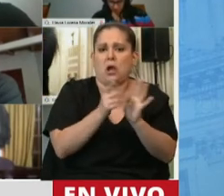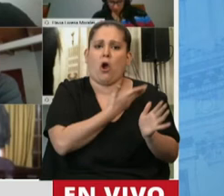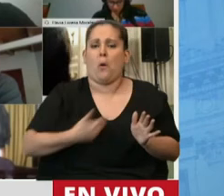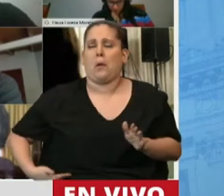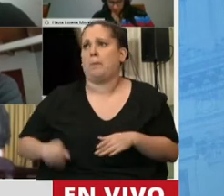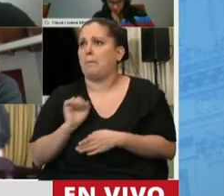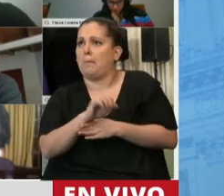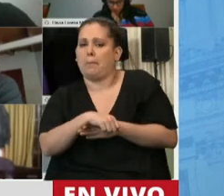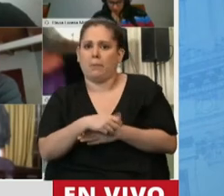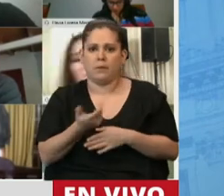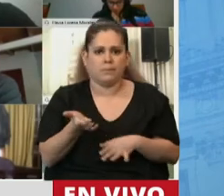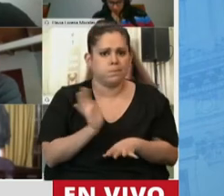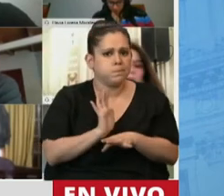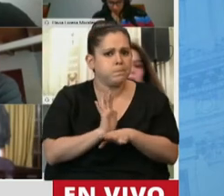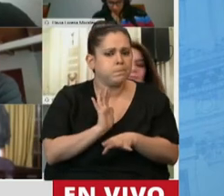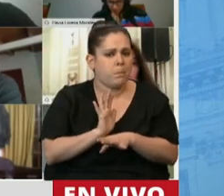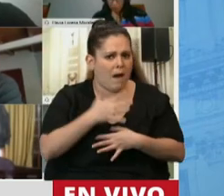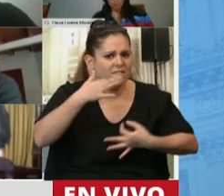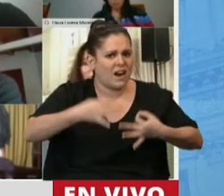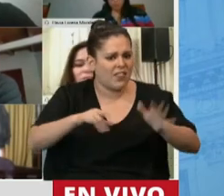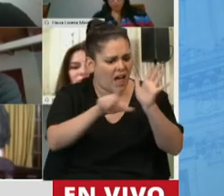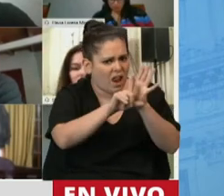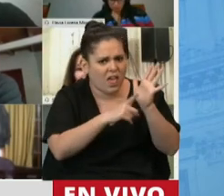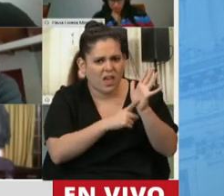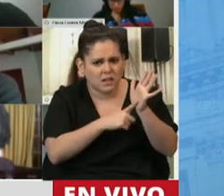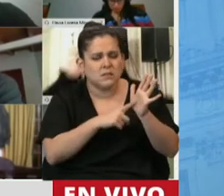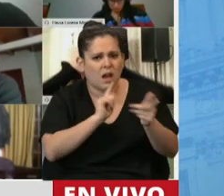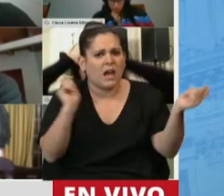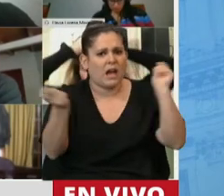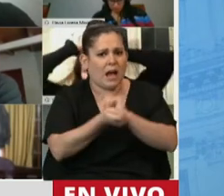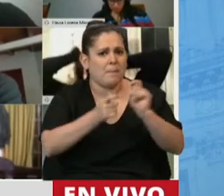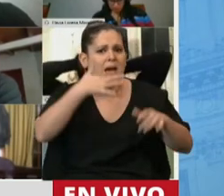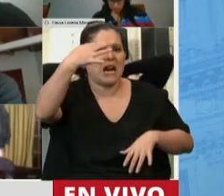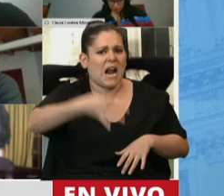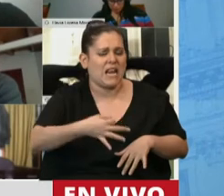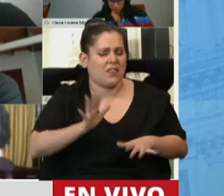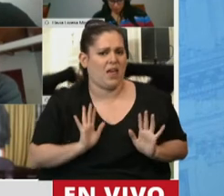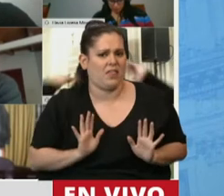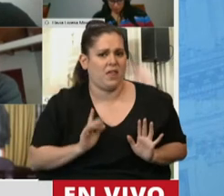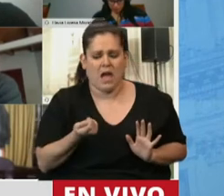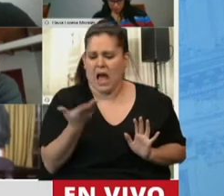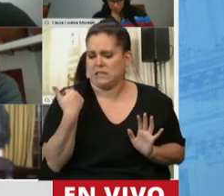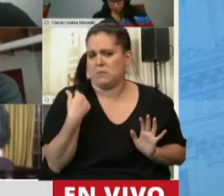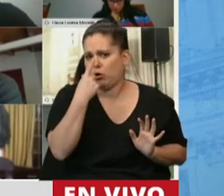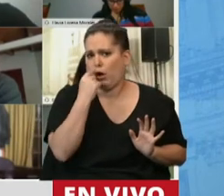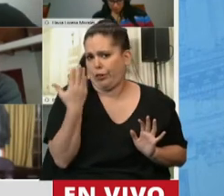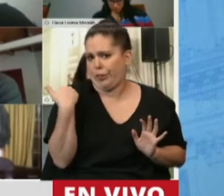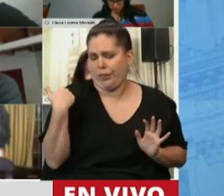gobierno y se transformen en herramientas para verdaderamente transformar la realidad de la sociedad. Hace pocos días